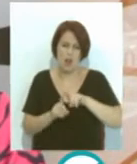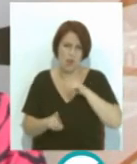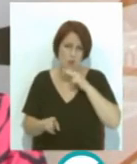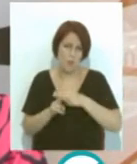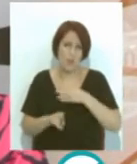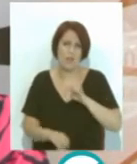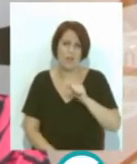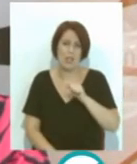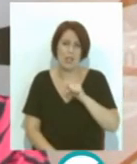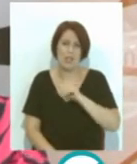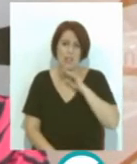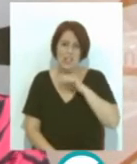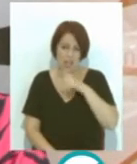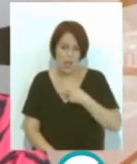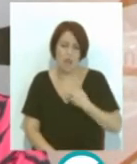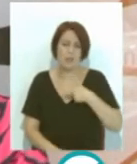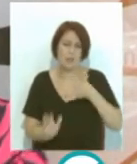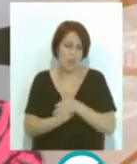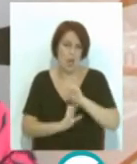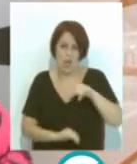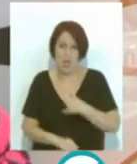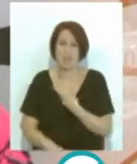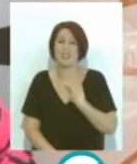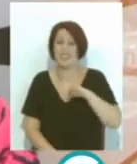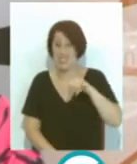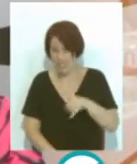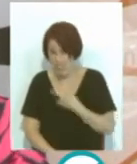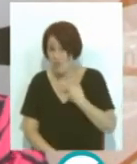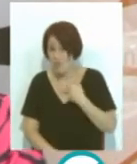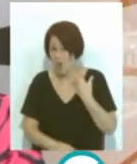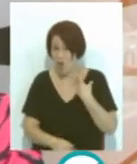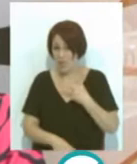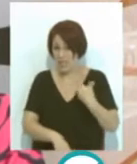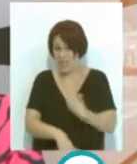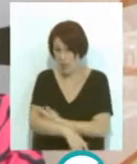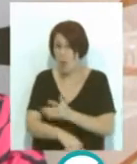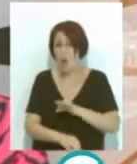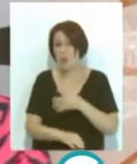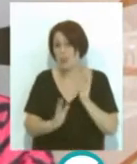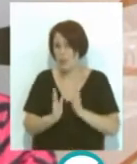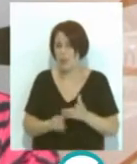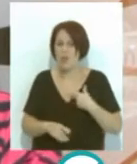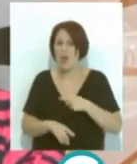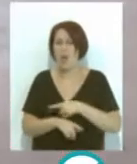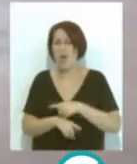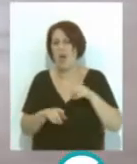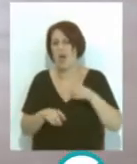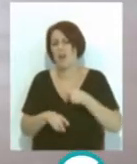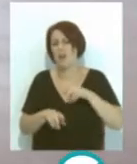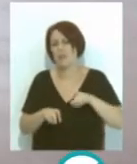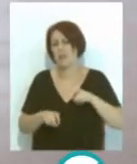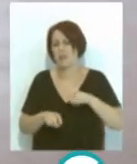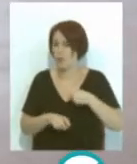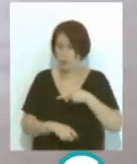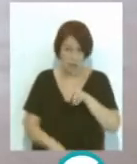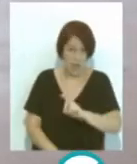y curiosamente el cansancio de esa quimio y de esos tratamientos no se vence descansando, hay que estar más activo. Es una de